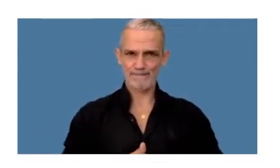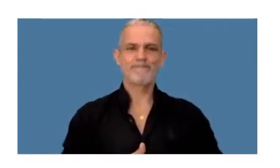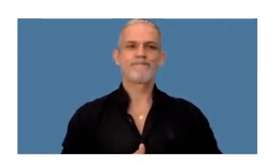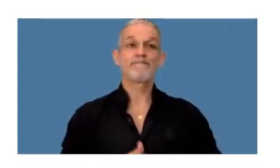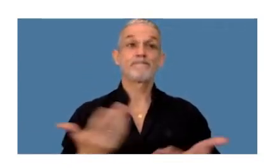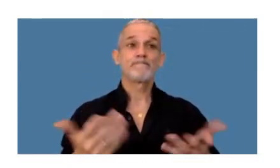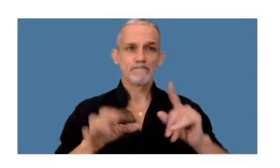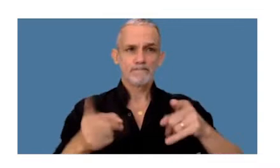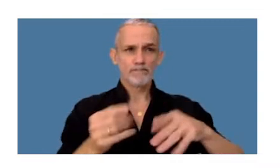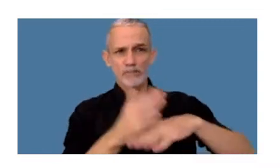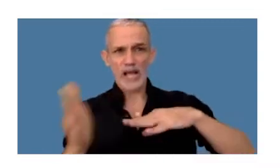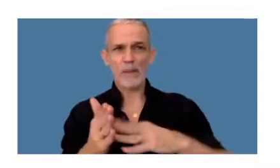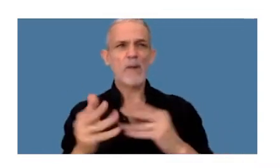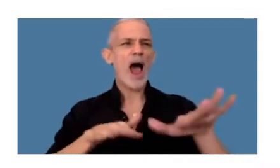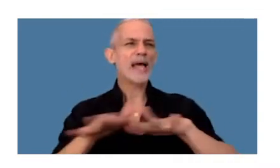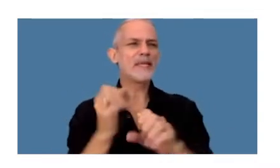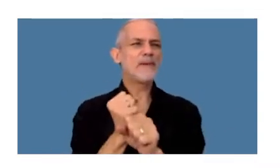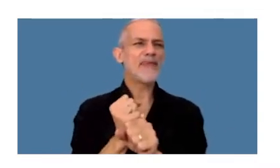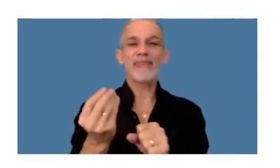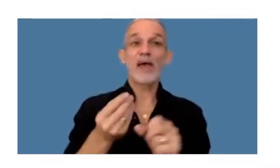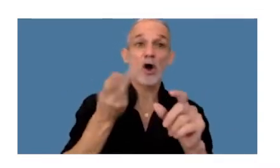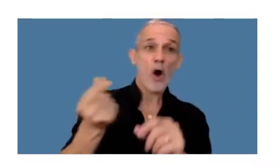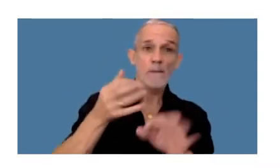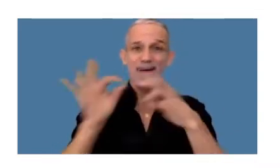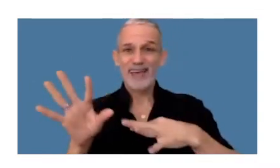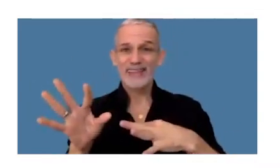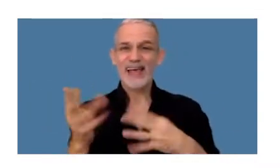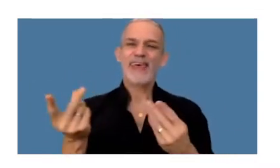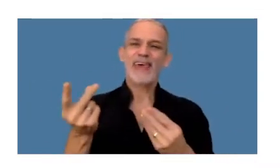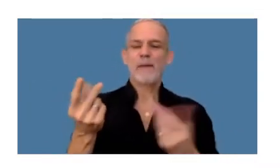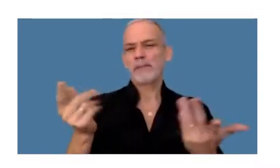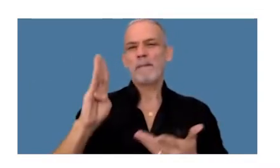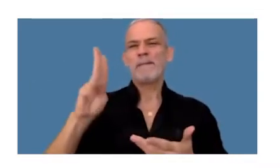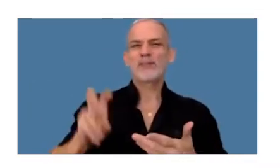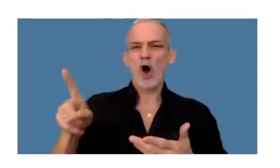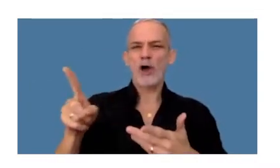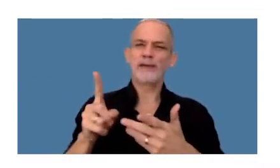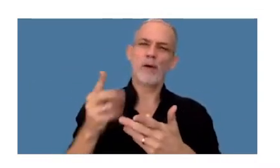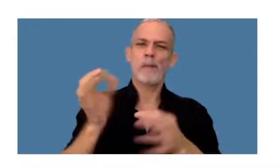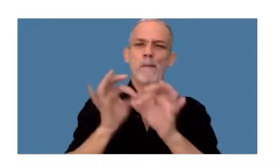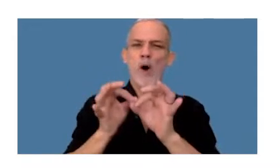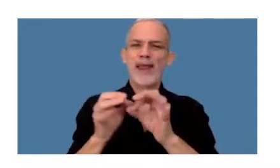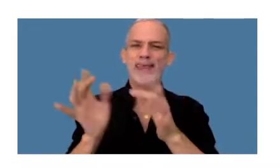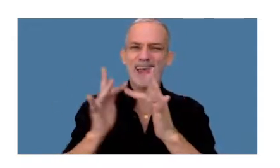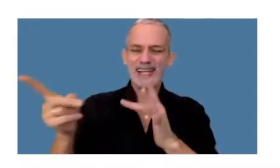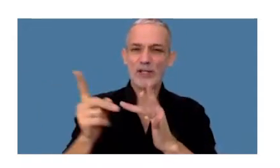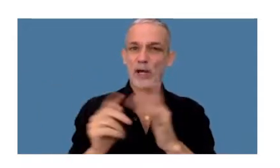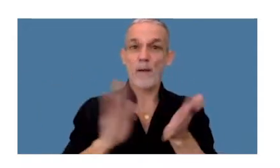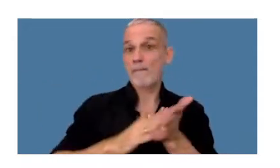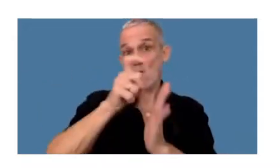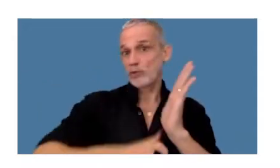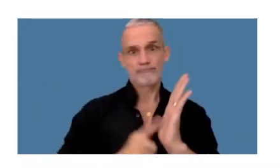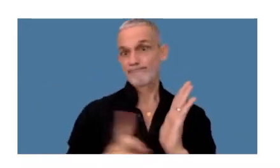por otro lado por su actividad de compraventa de criptomonedas las personas sumadas no pueden encuadrar en el régimen simplificado